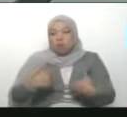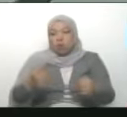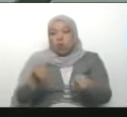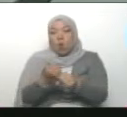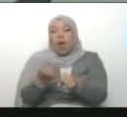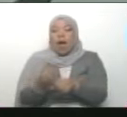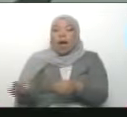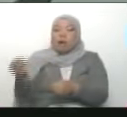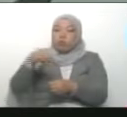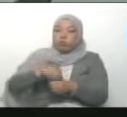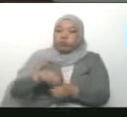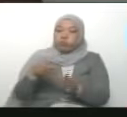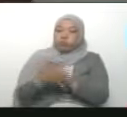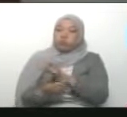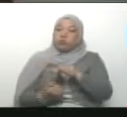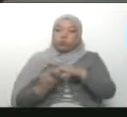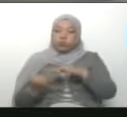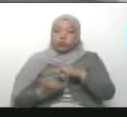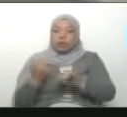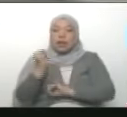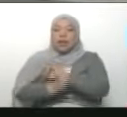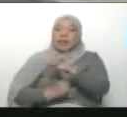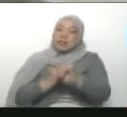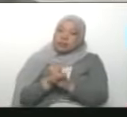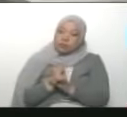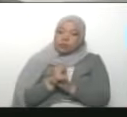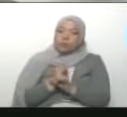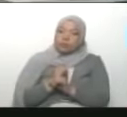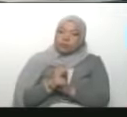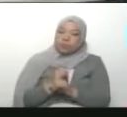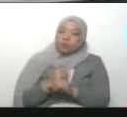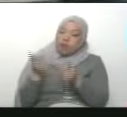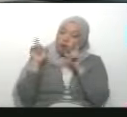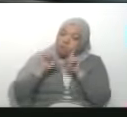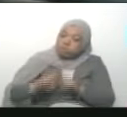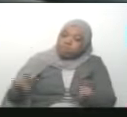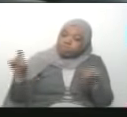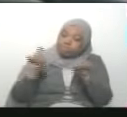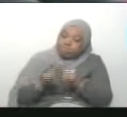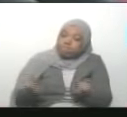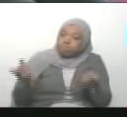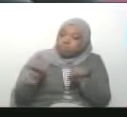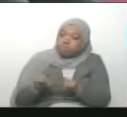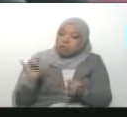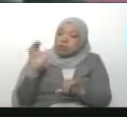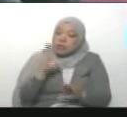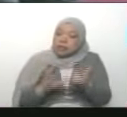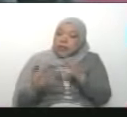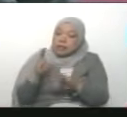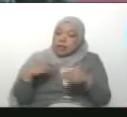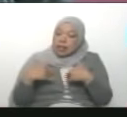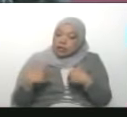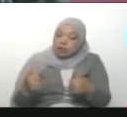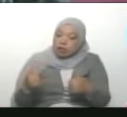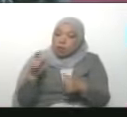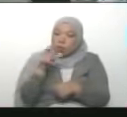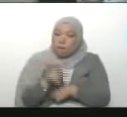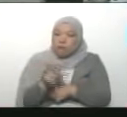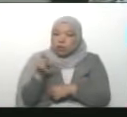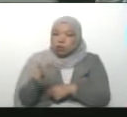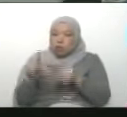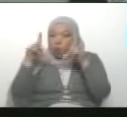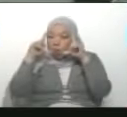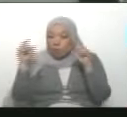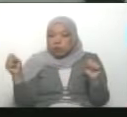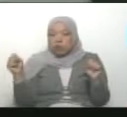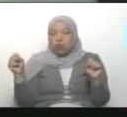incorporada a las instituciones internacionales de formación en ciencias de la salud, reconocida de